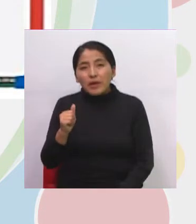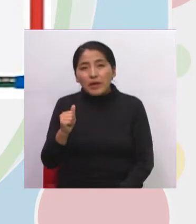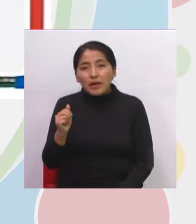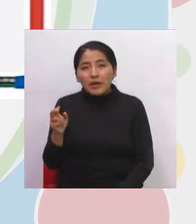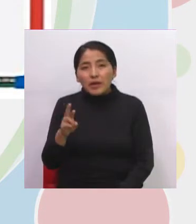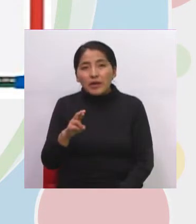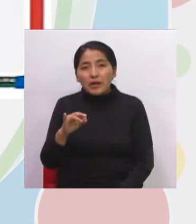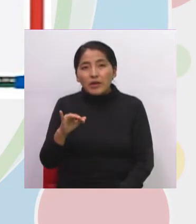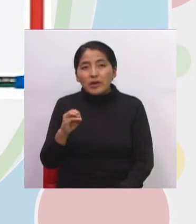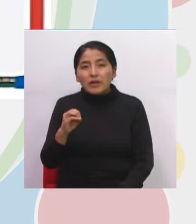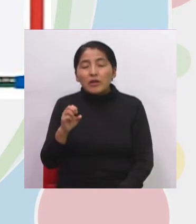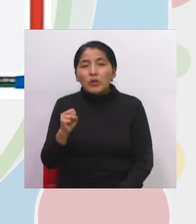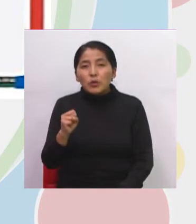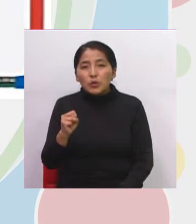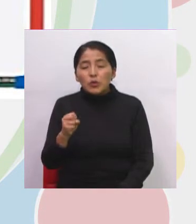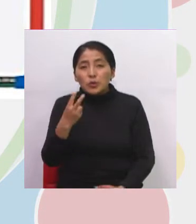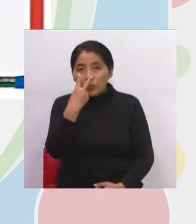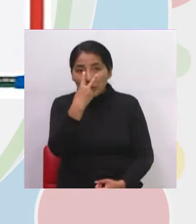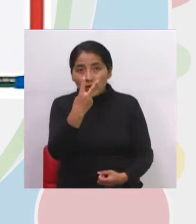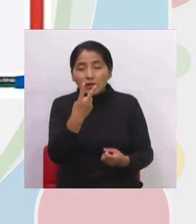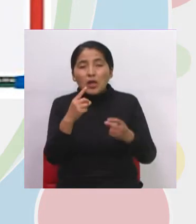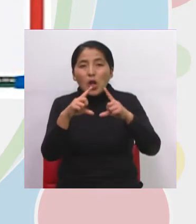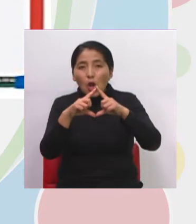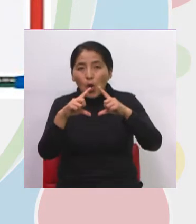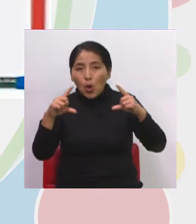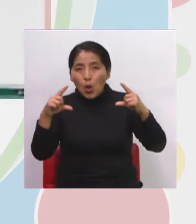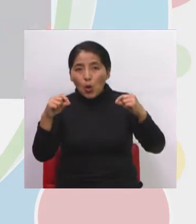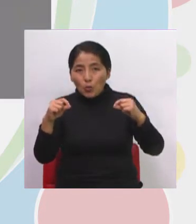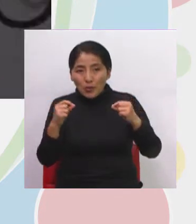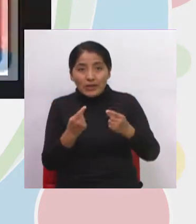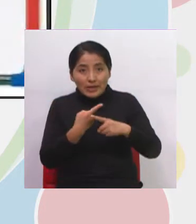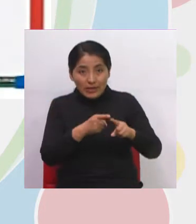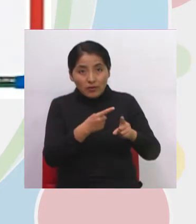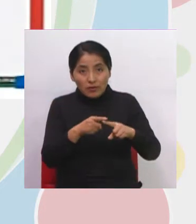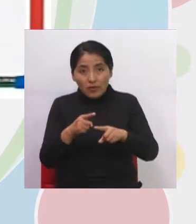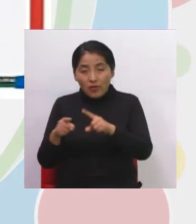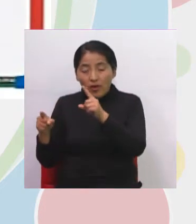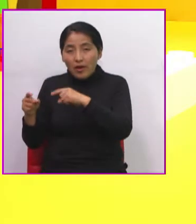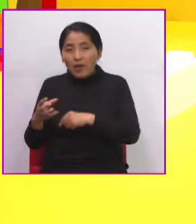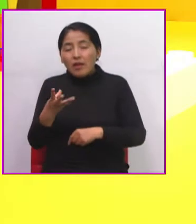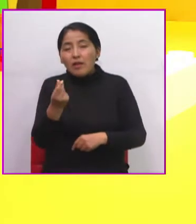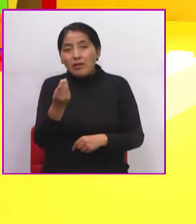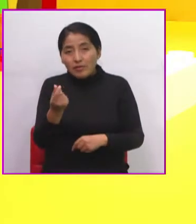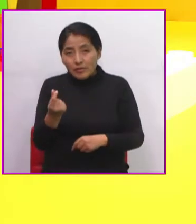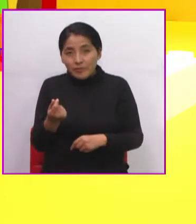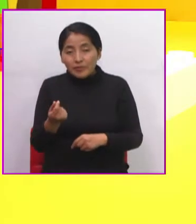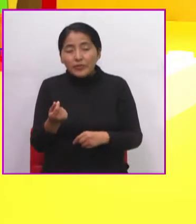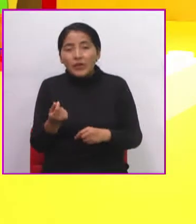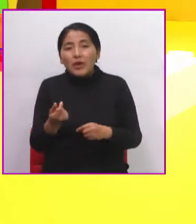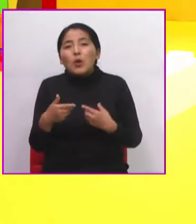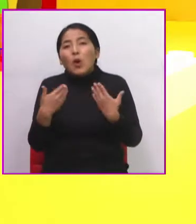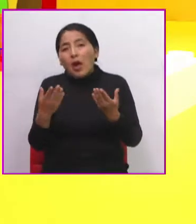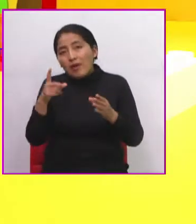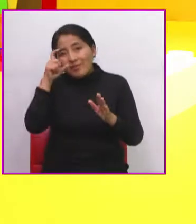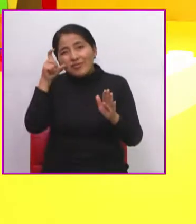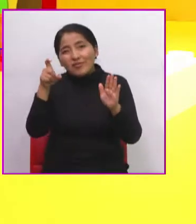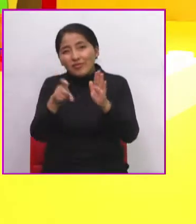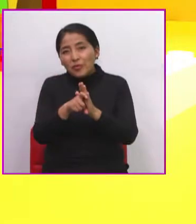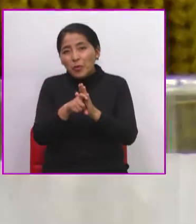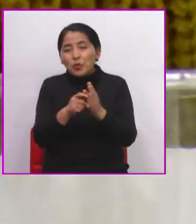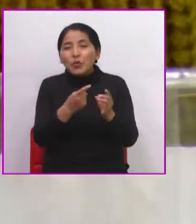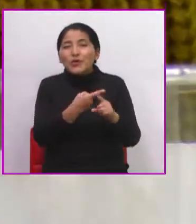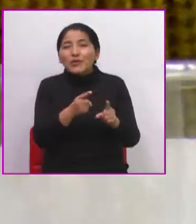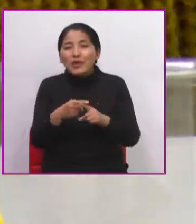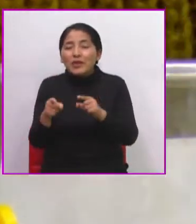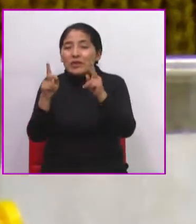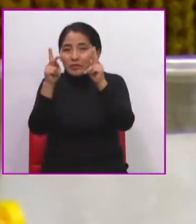diferentes personajes que han formado parte de la historia en nuestro país. Te voy a mostrar otro billetito aquí, el